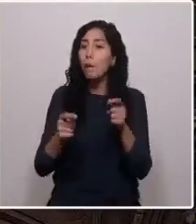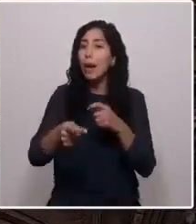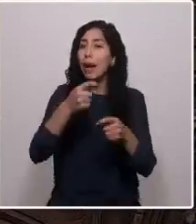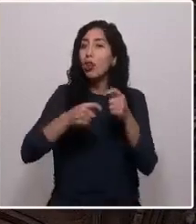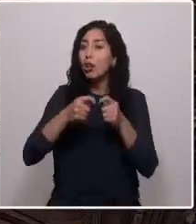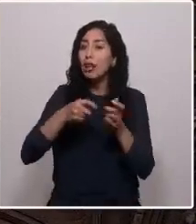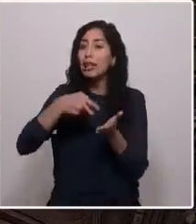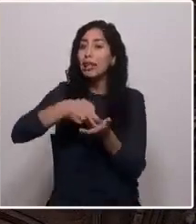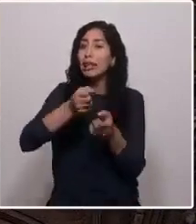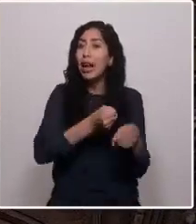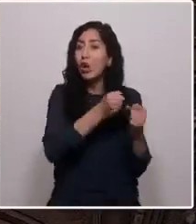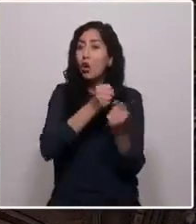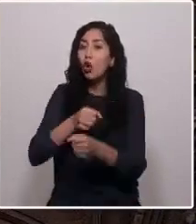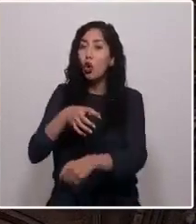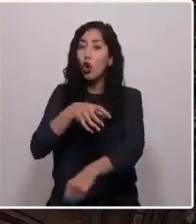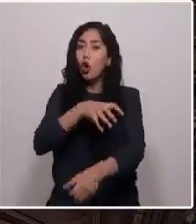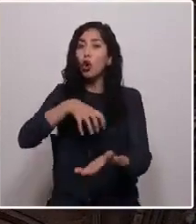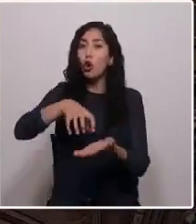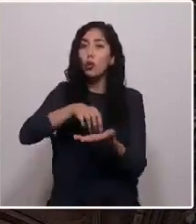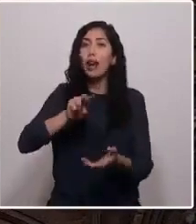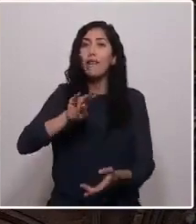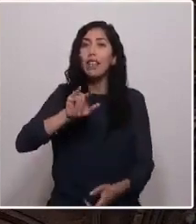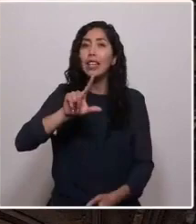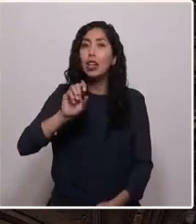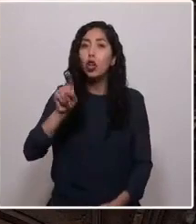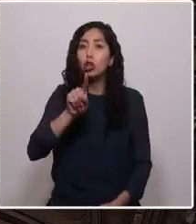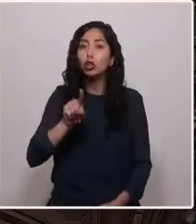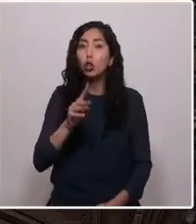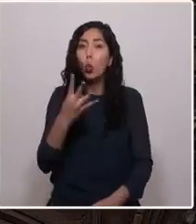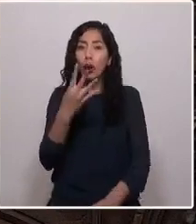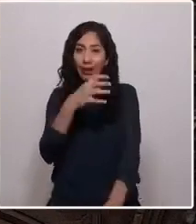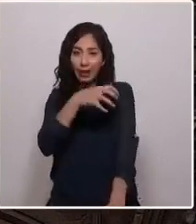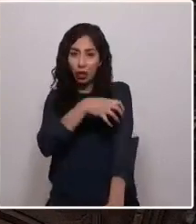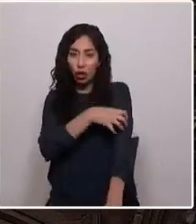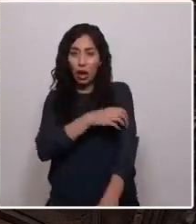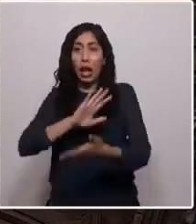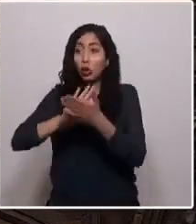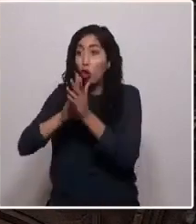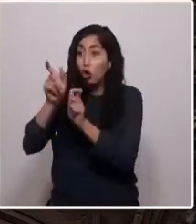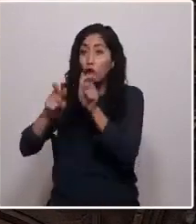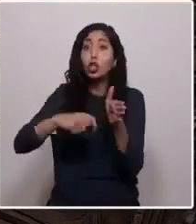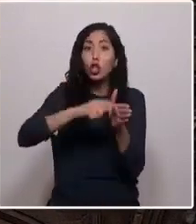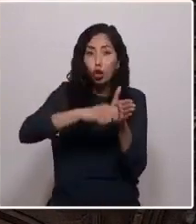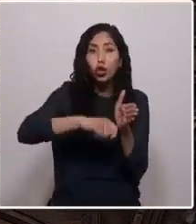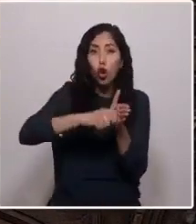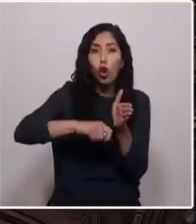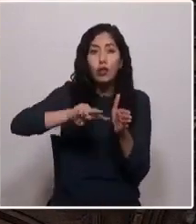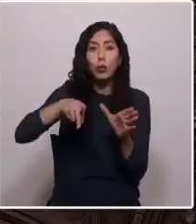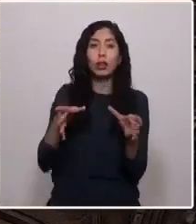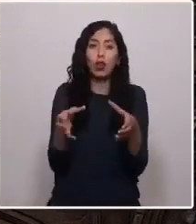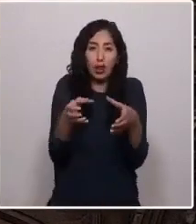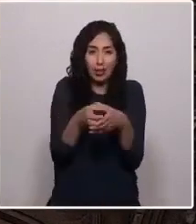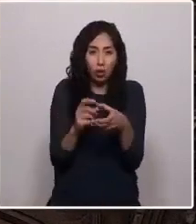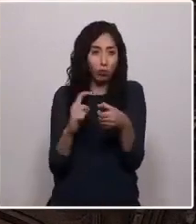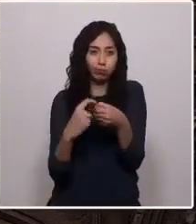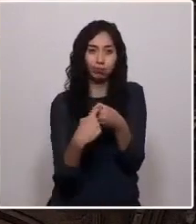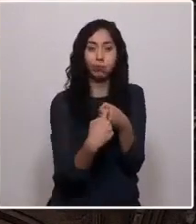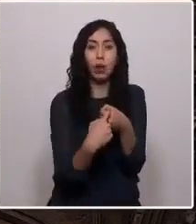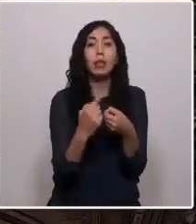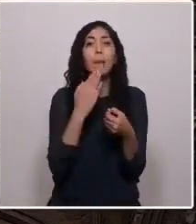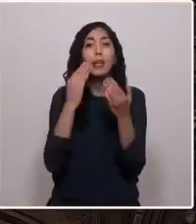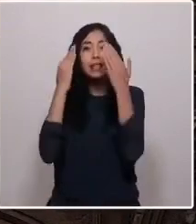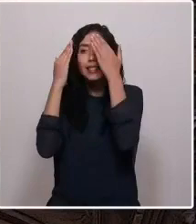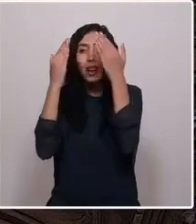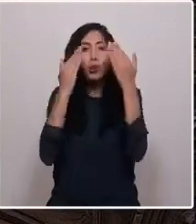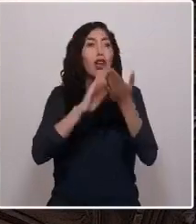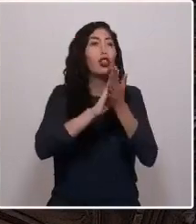de Los Vilos, provincia de Choapa, Cuarta Región, y a todos los socios de nuestra organización. Junto con ella saludo a